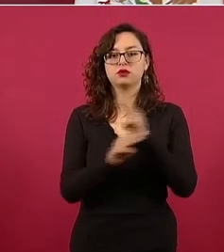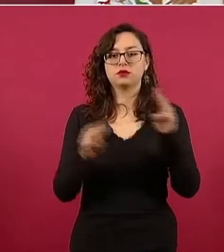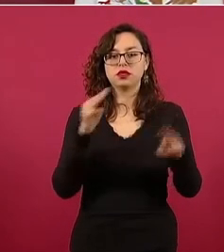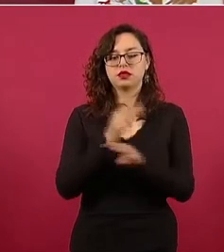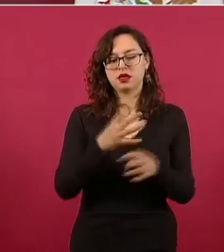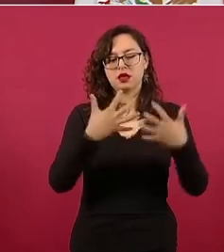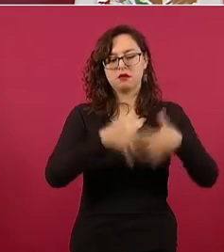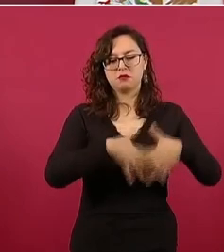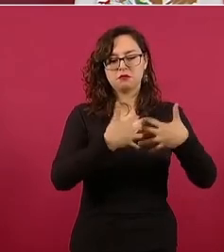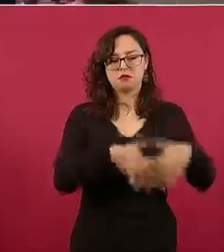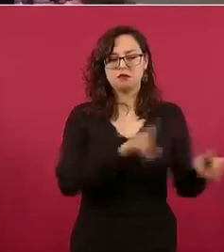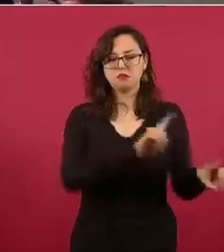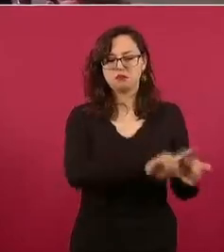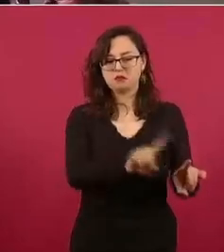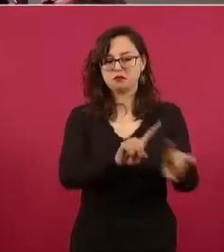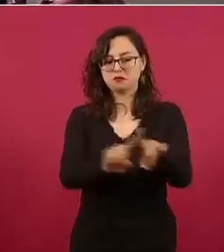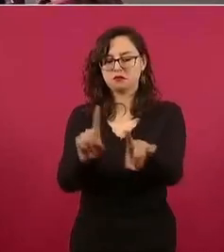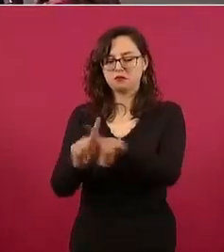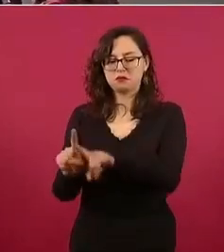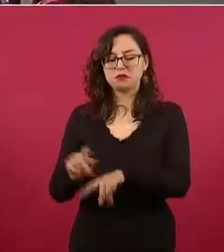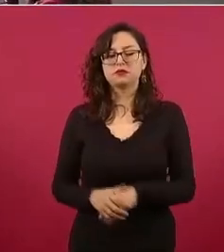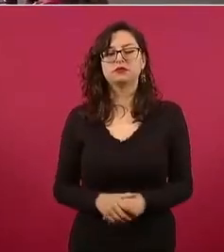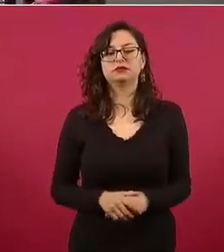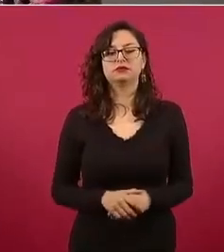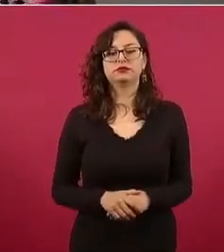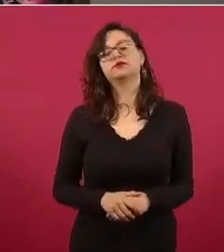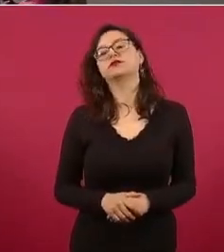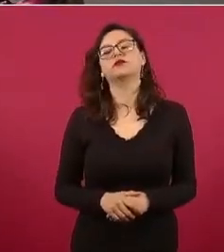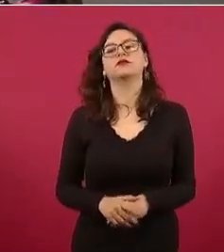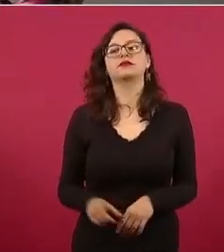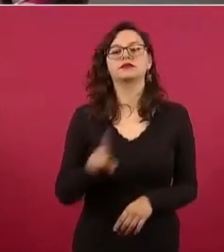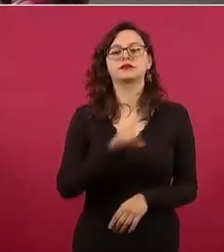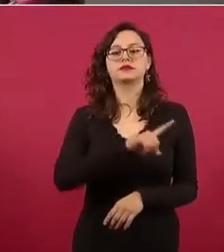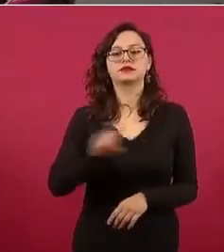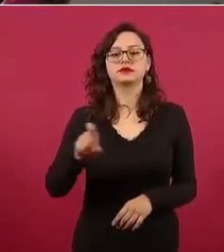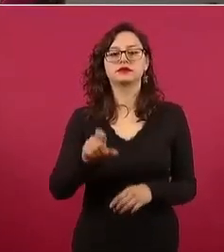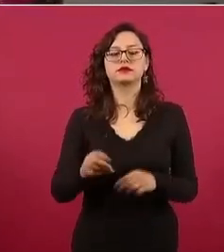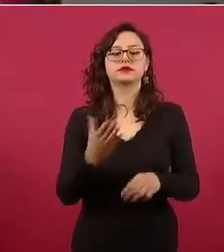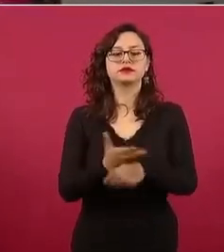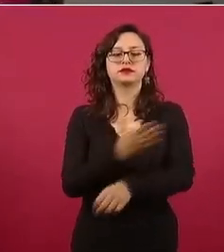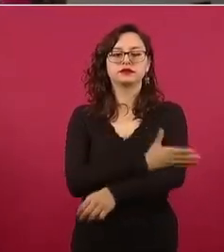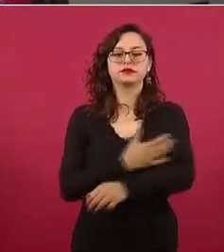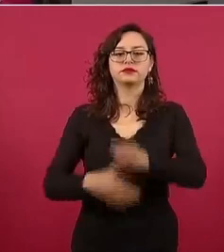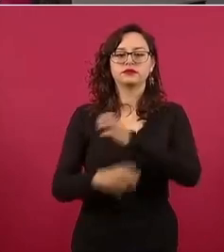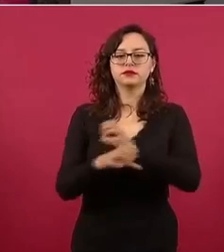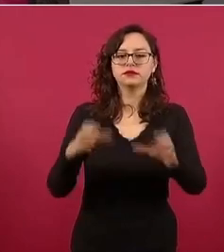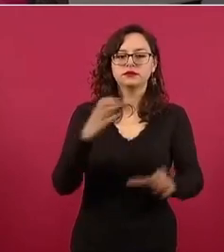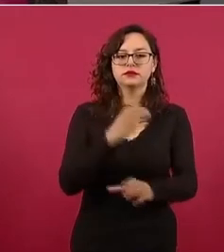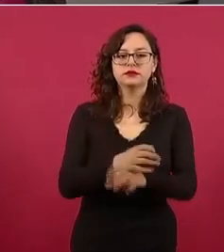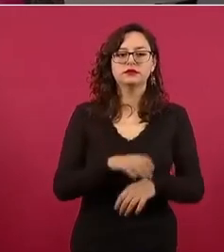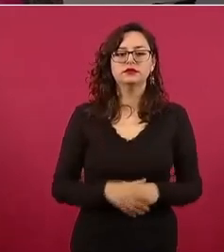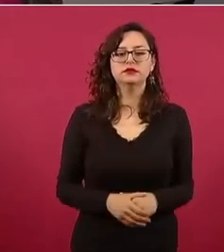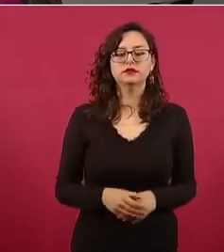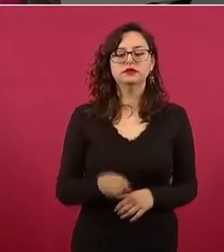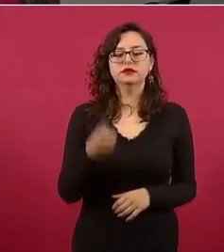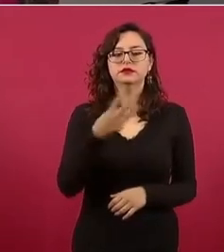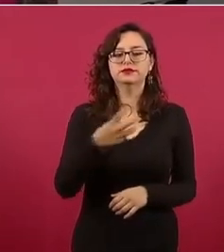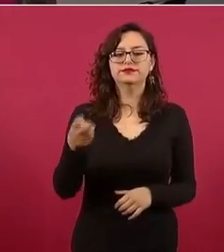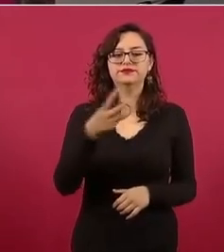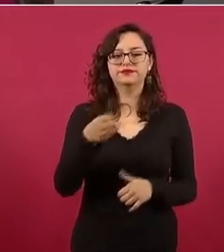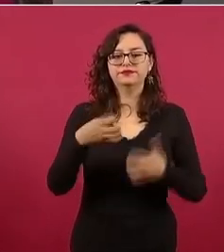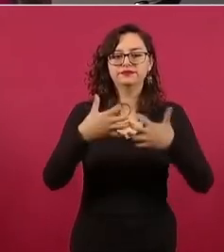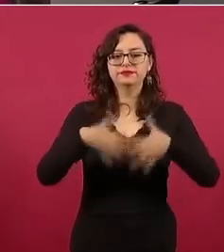100 piezas de mobiliario, 300 equipos médicos